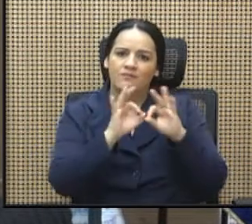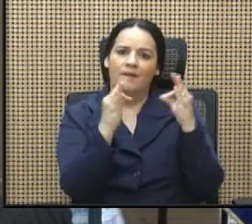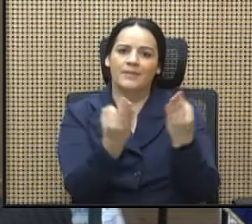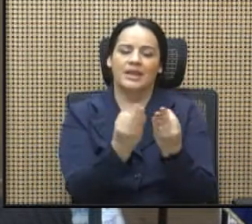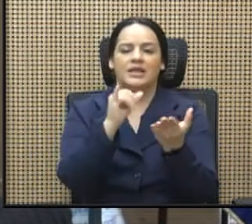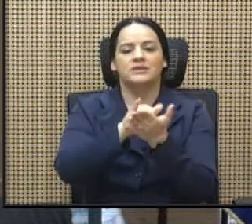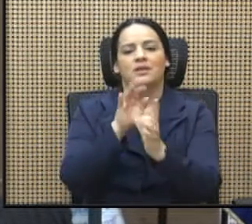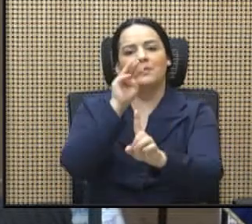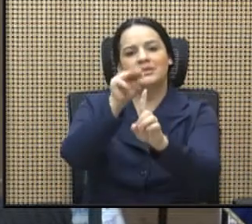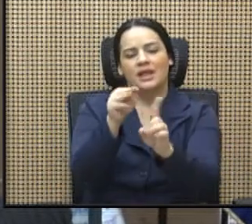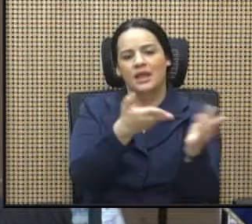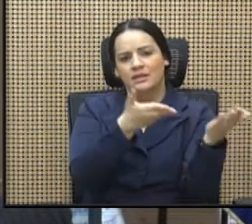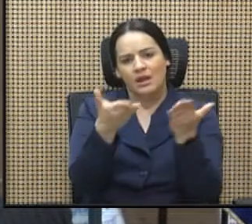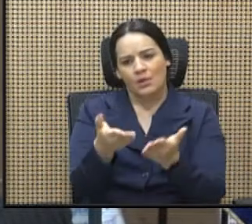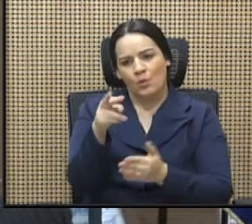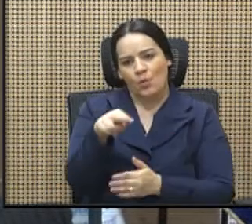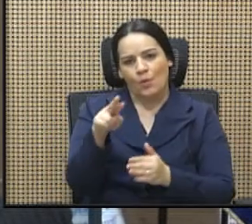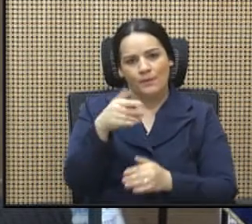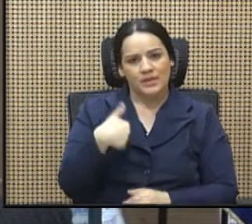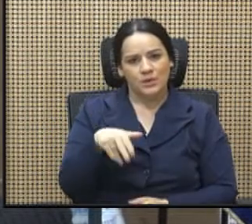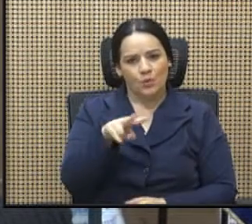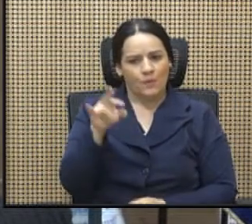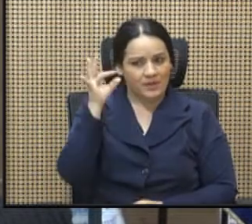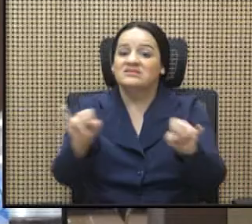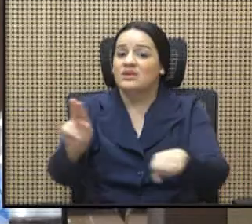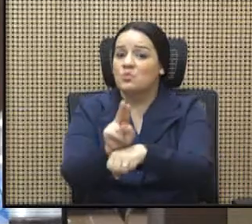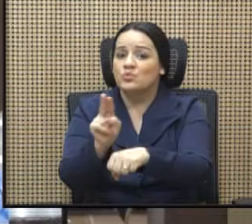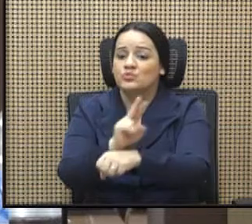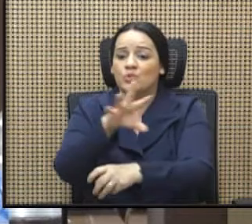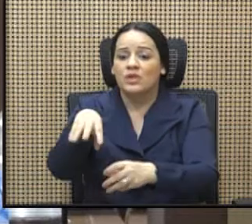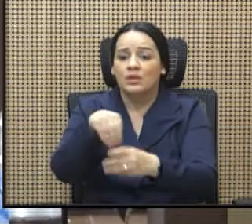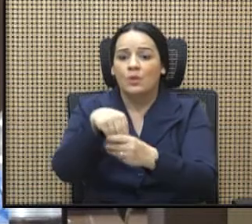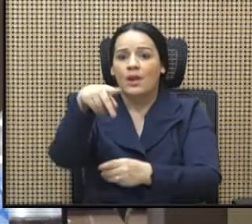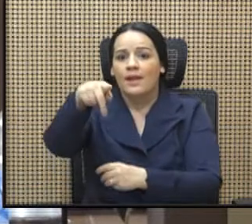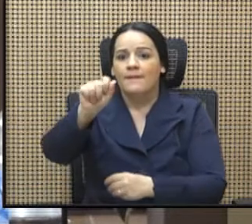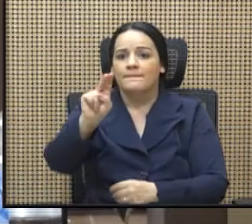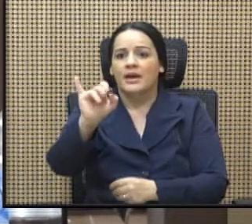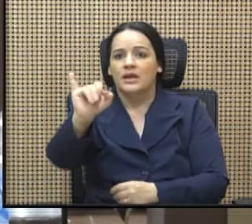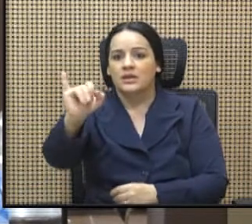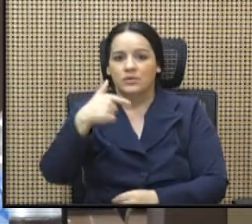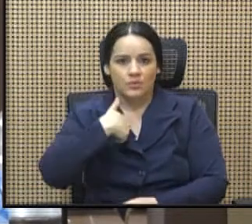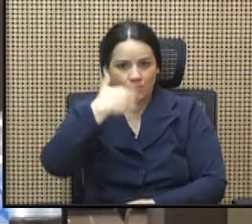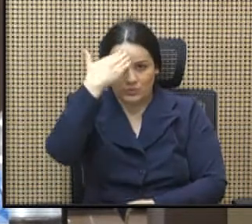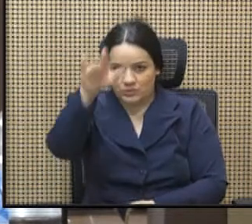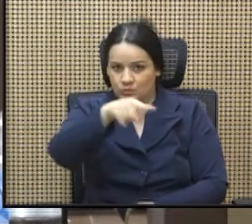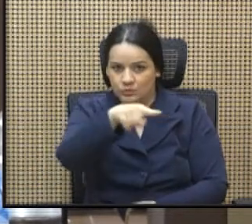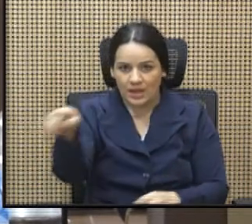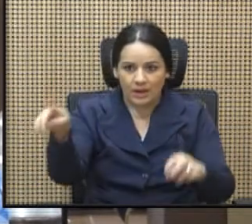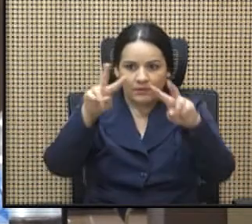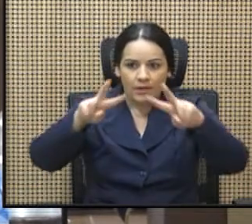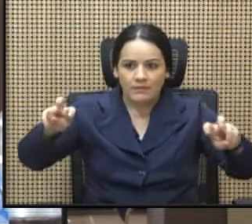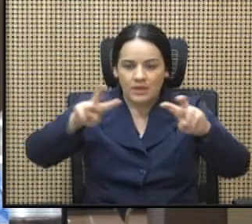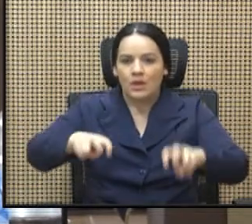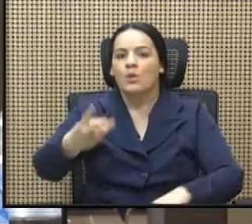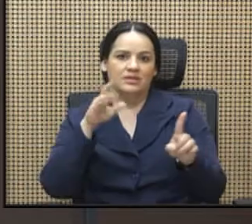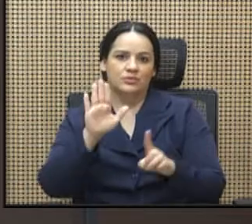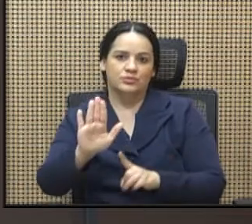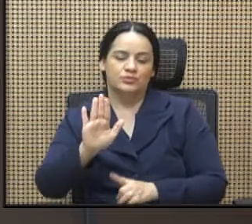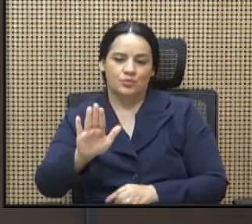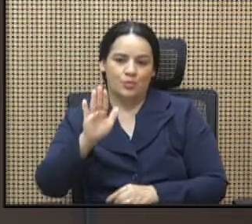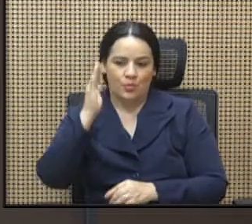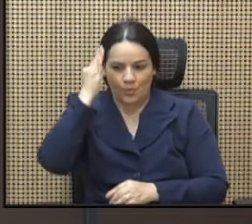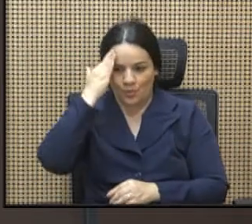Autorización a la Municipalidad de Cantón de Oriamuno para la condonación de deudas, intereses y multas sobre impuestos, tasas,